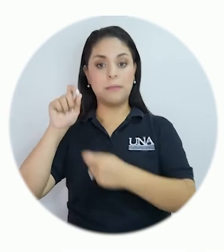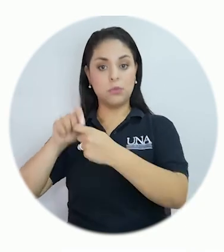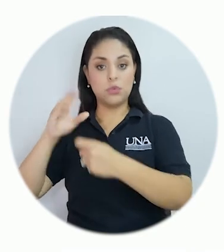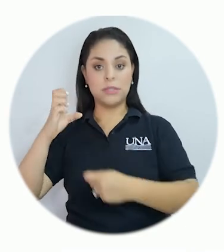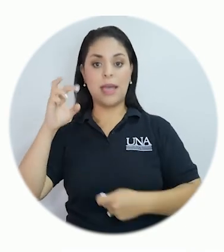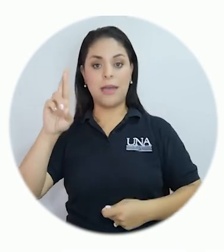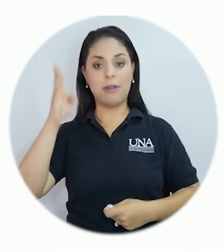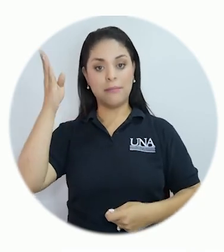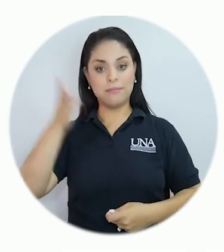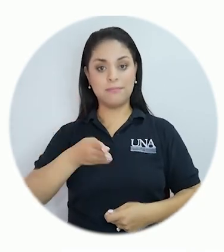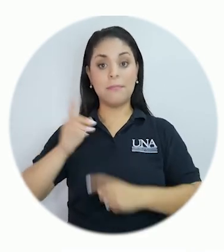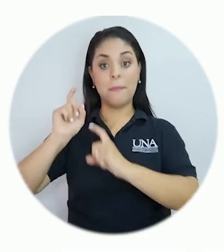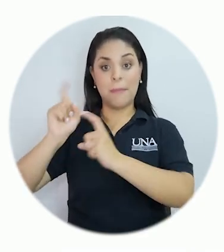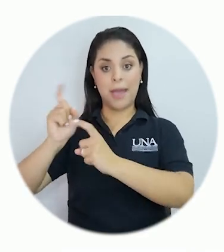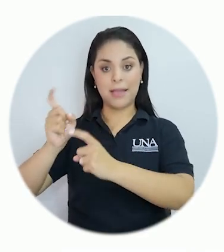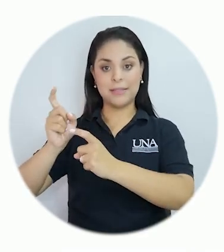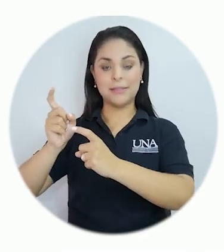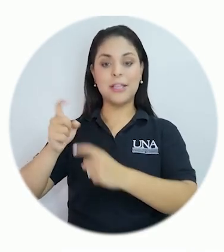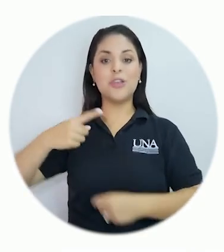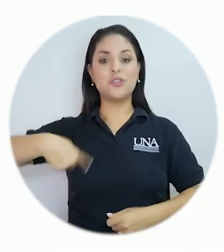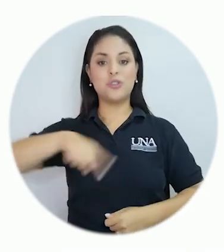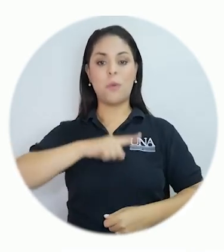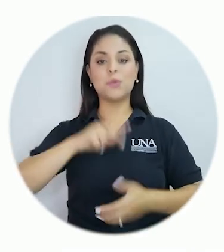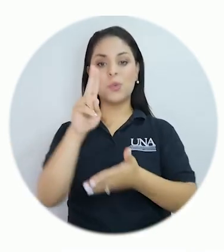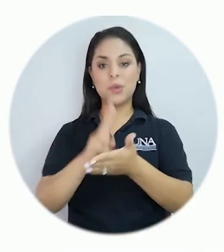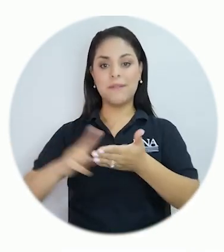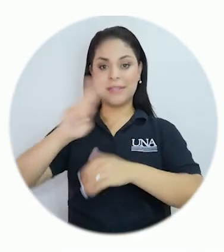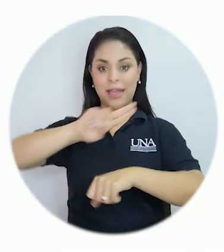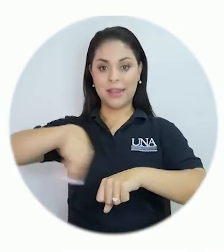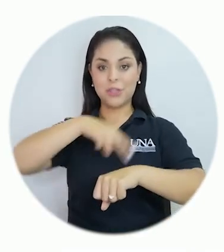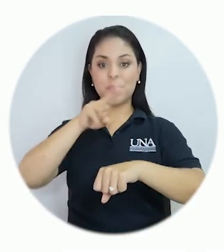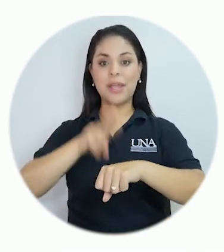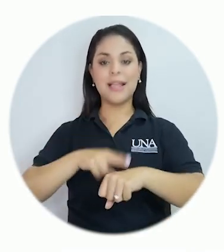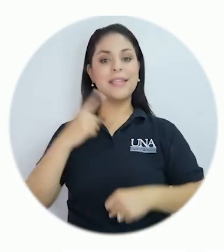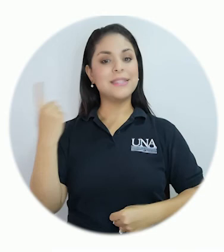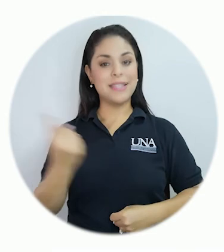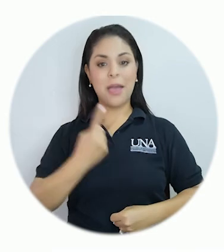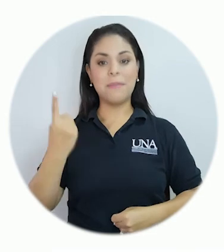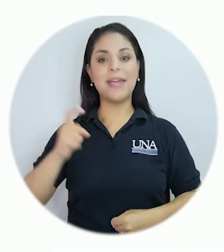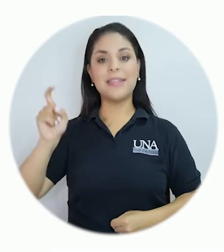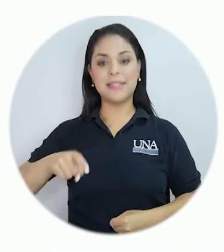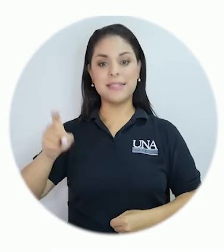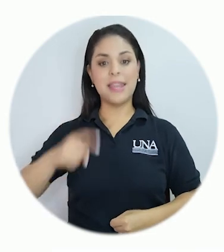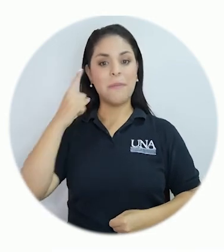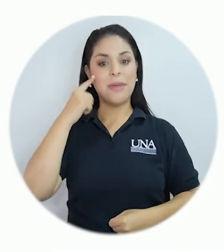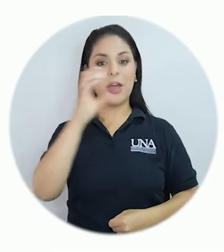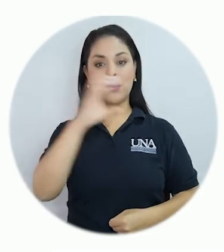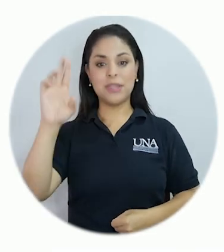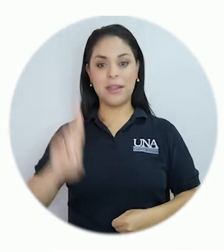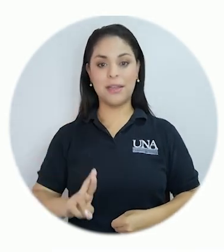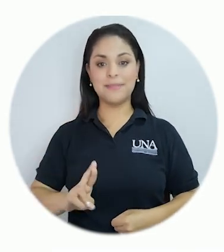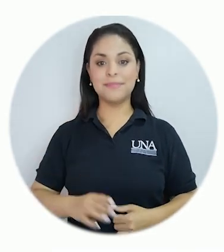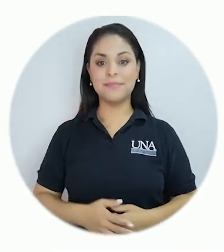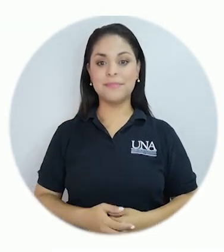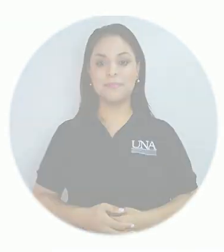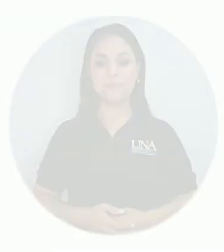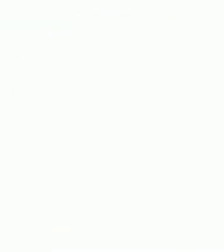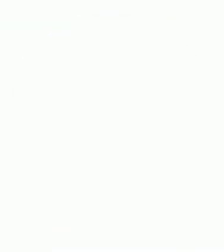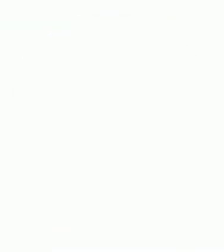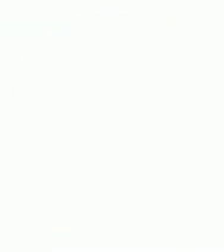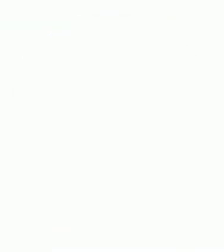.cr barra inclinada becas. Somos la Universidad Nacional, siempre necesaria para Costa Rica.